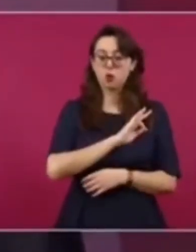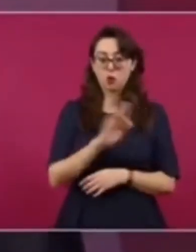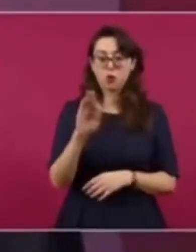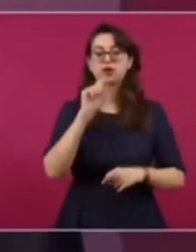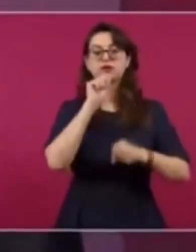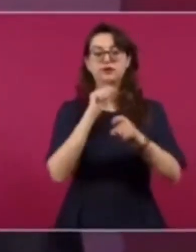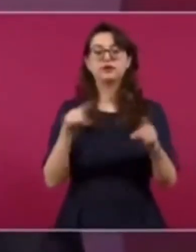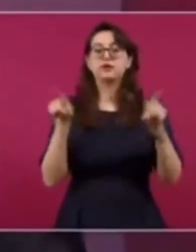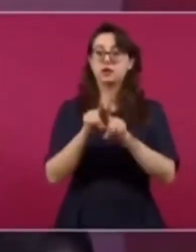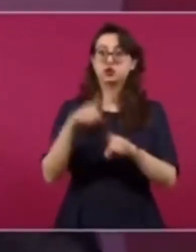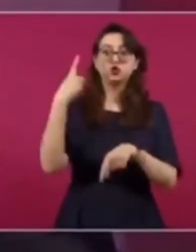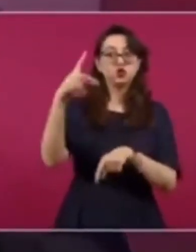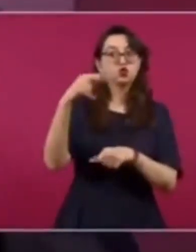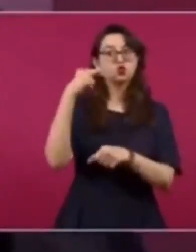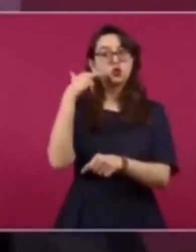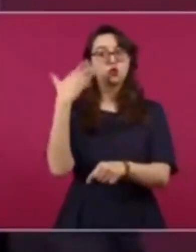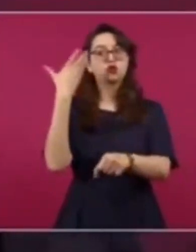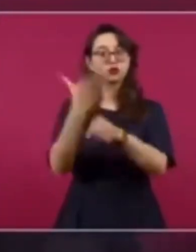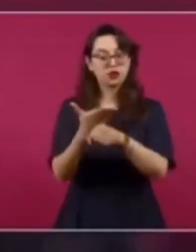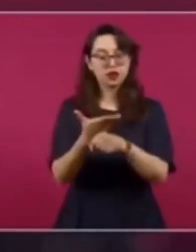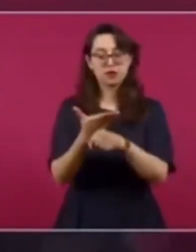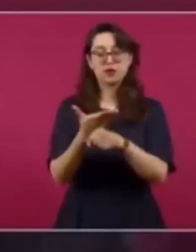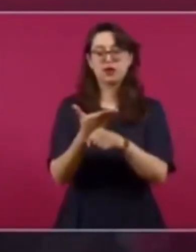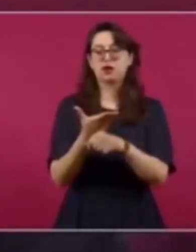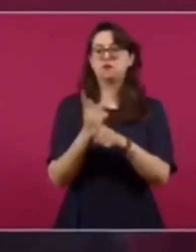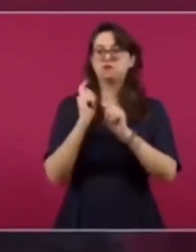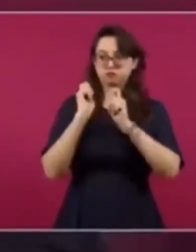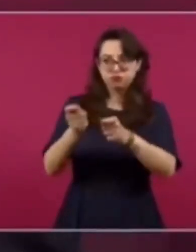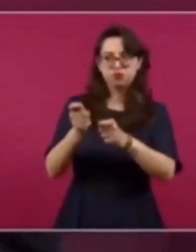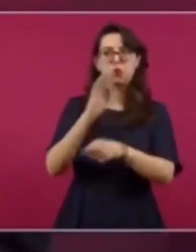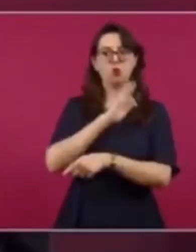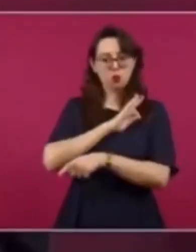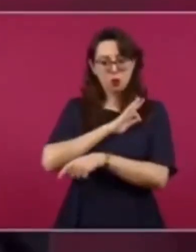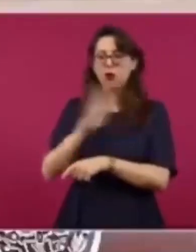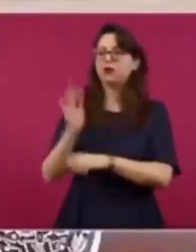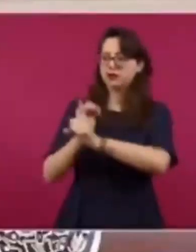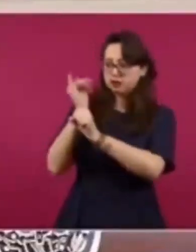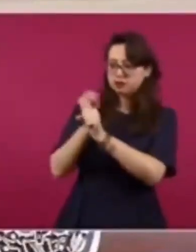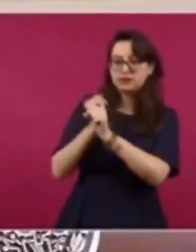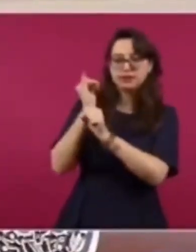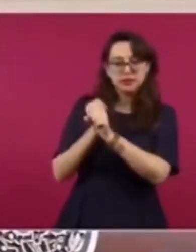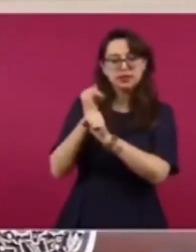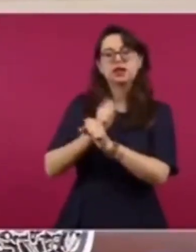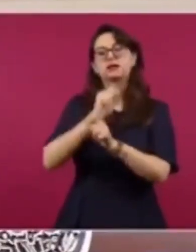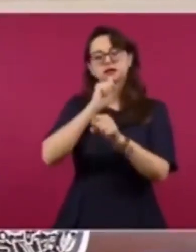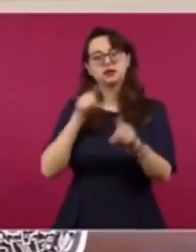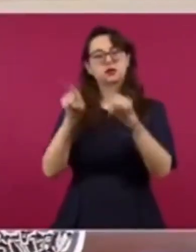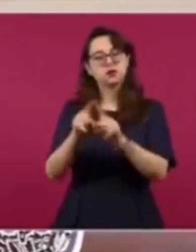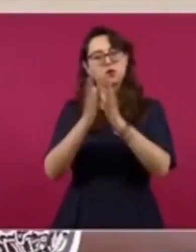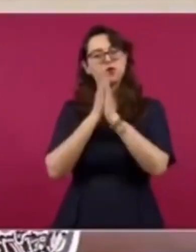su deber y su facultad, continúe